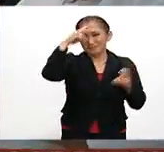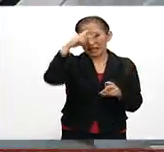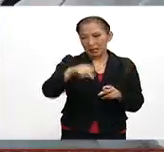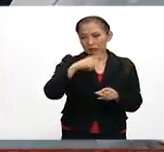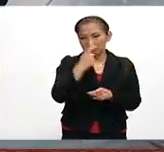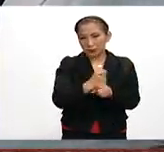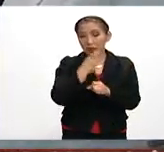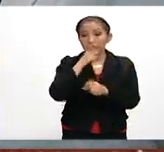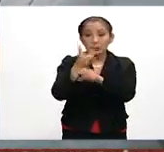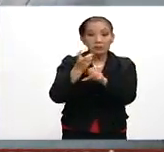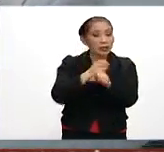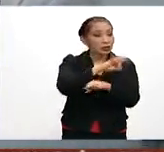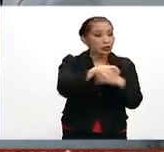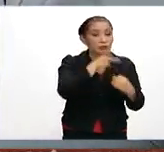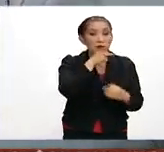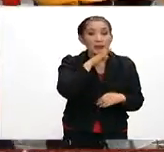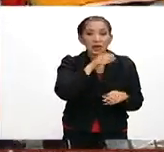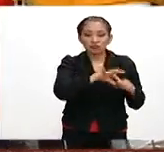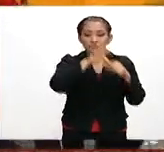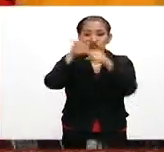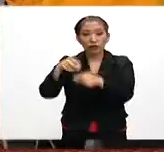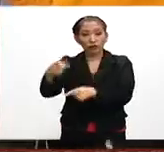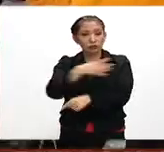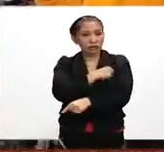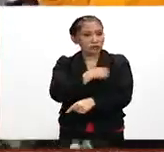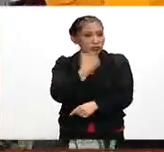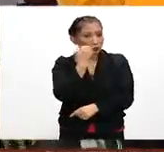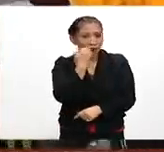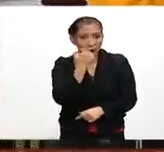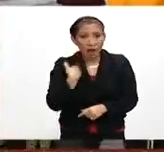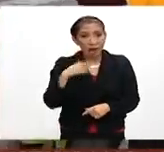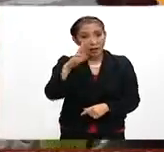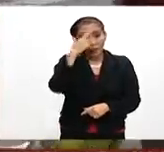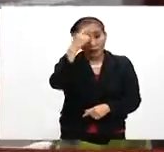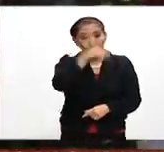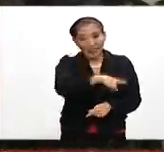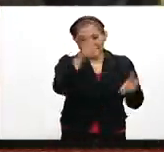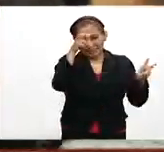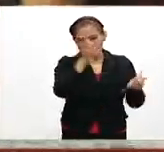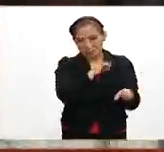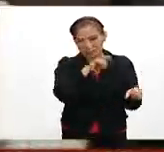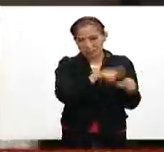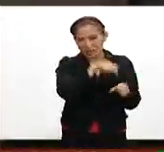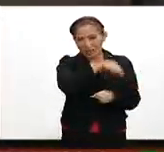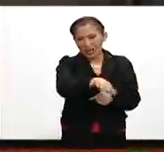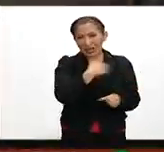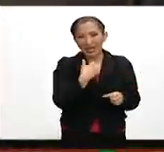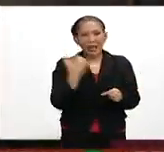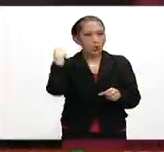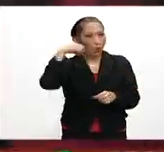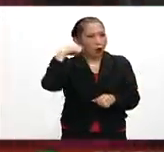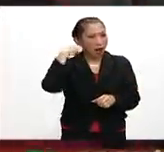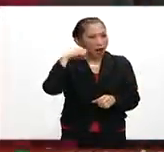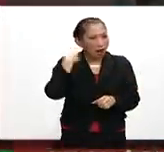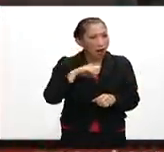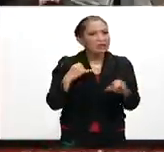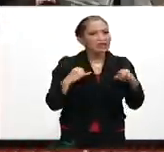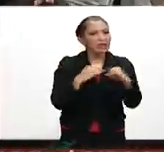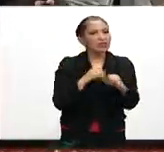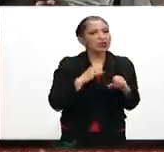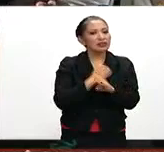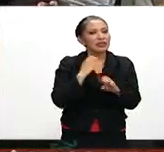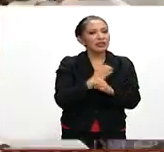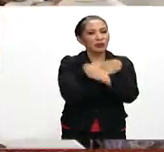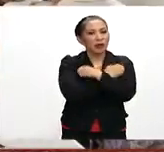invitó a todos los padres de familia a llevar a sus hijos a la escuela y recordó que en el caso específico del Estado de Oaxaca, el Instituto